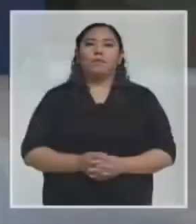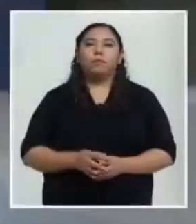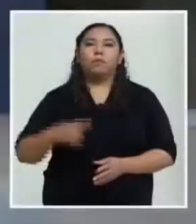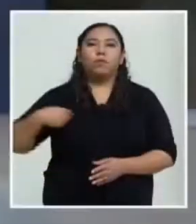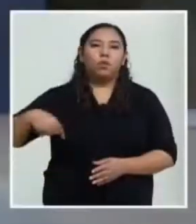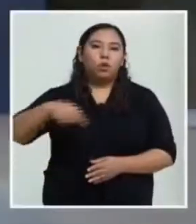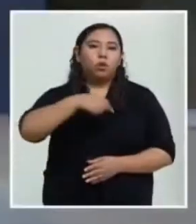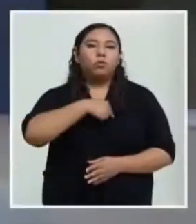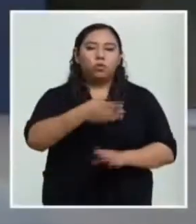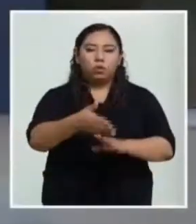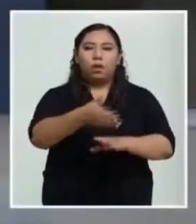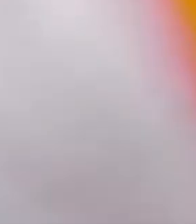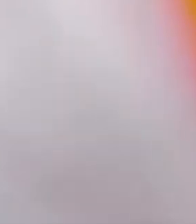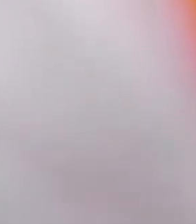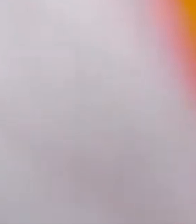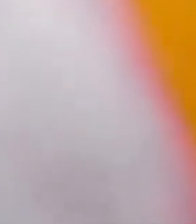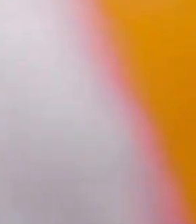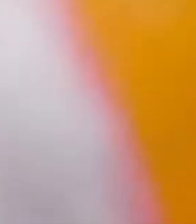vacunas